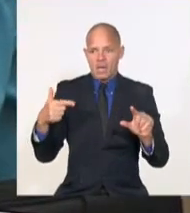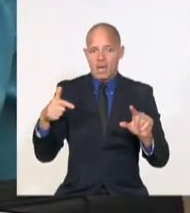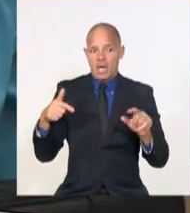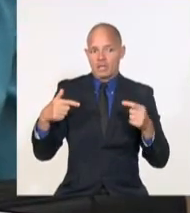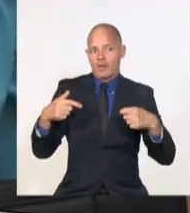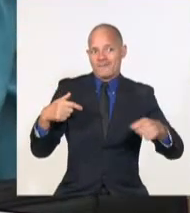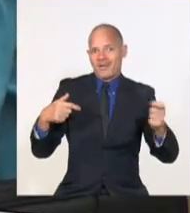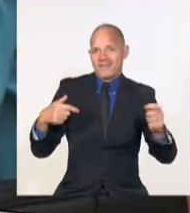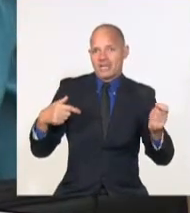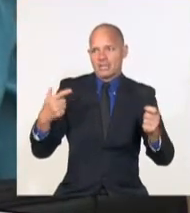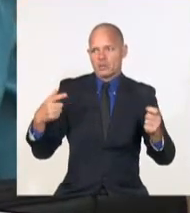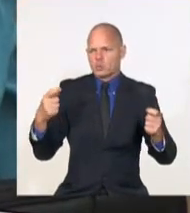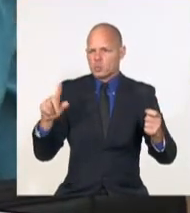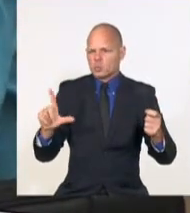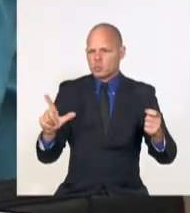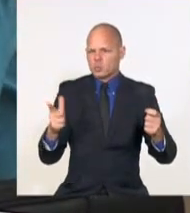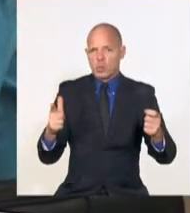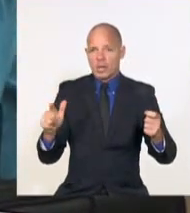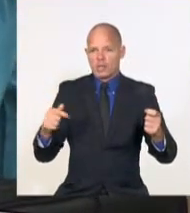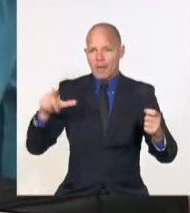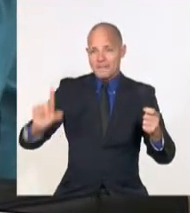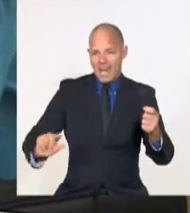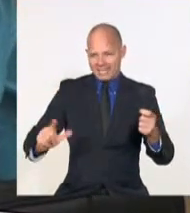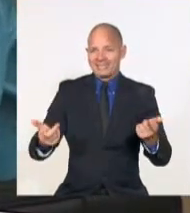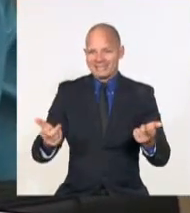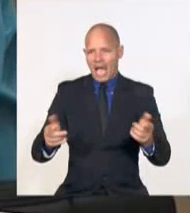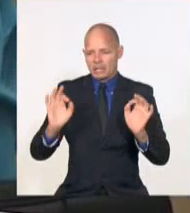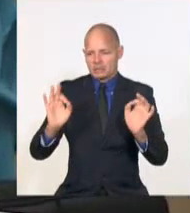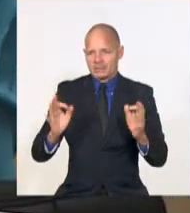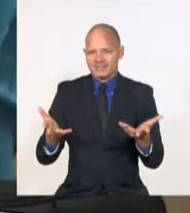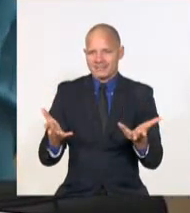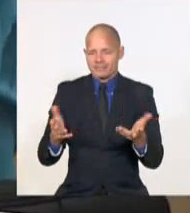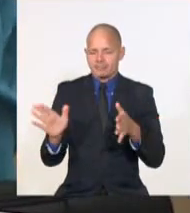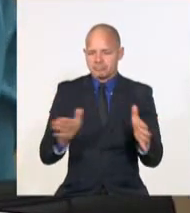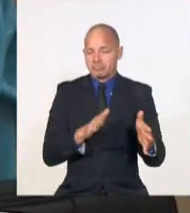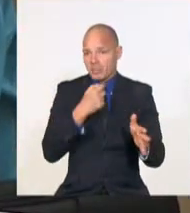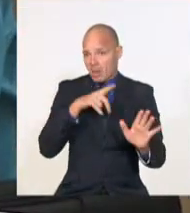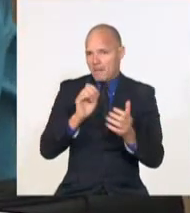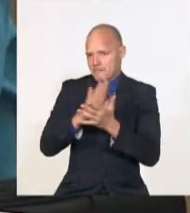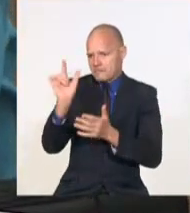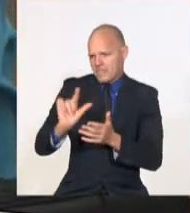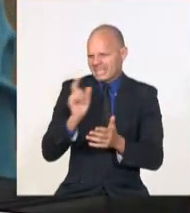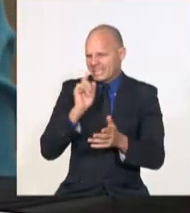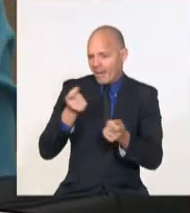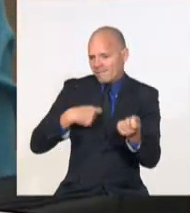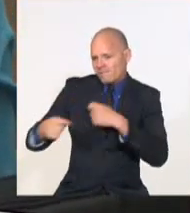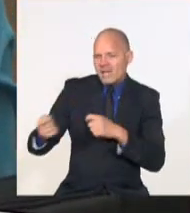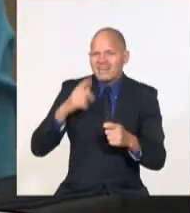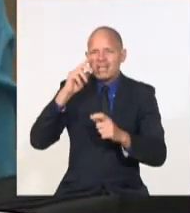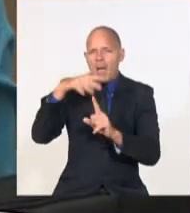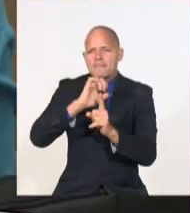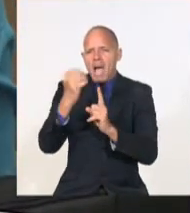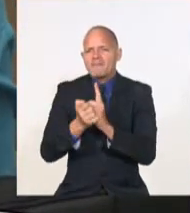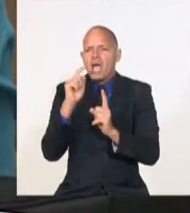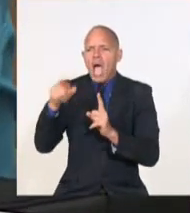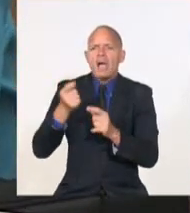represento, tanto con mi cooperativa como por ejemplo en el acto por el 26 de julio, el maíz se vendió a cuatro y a tres pesos.